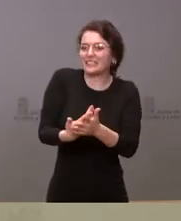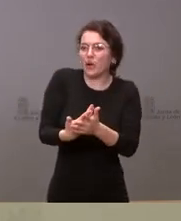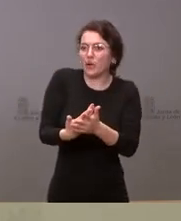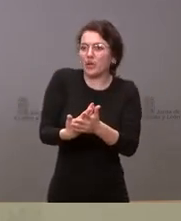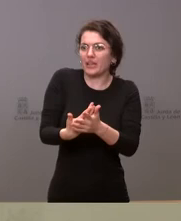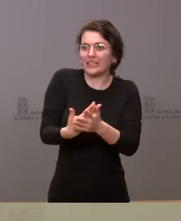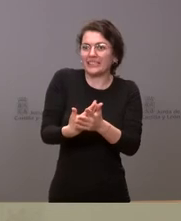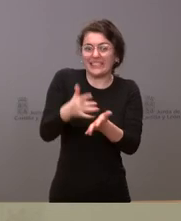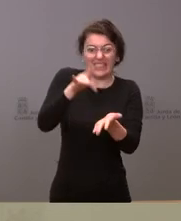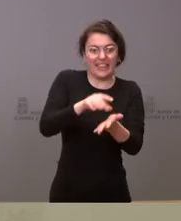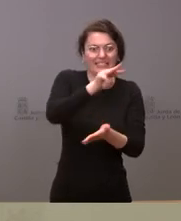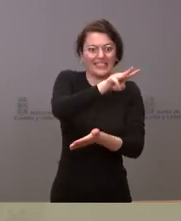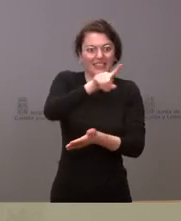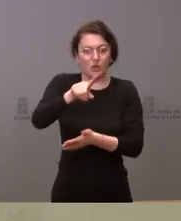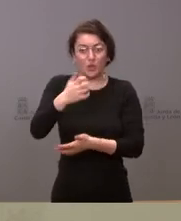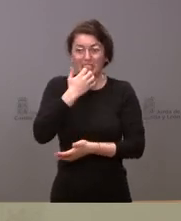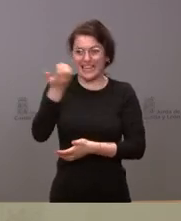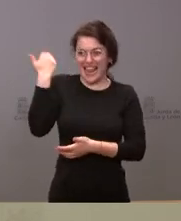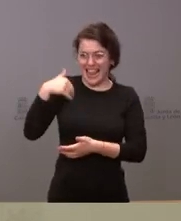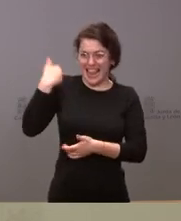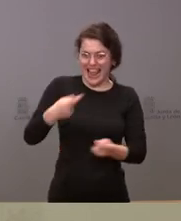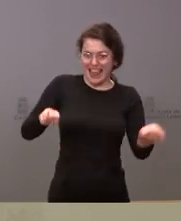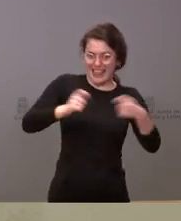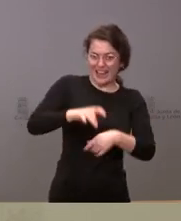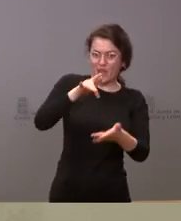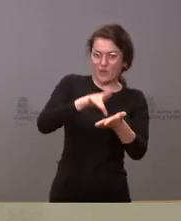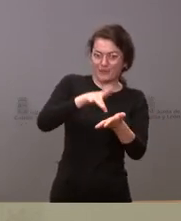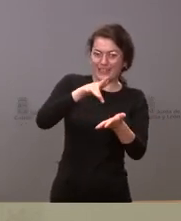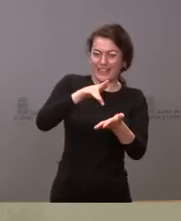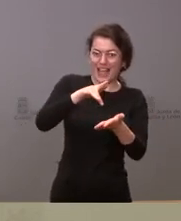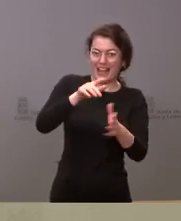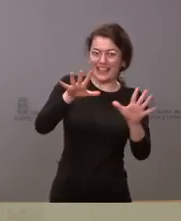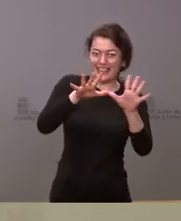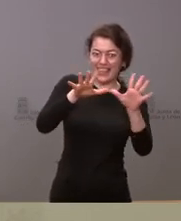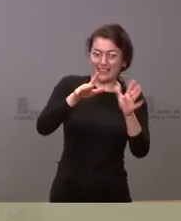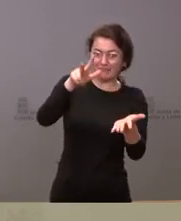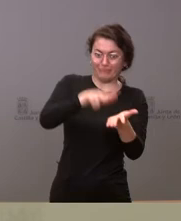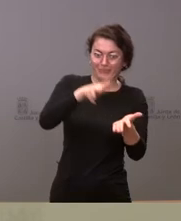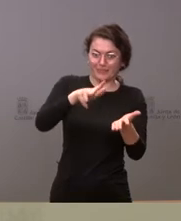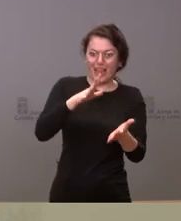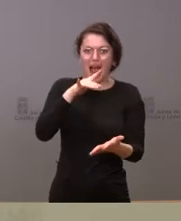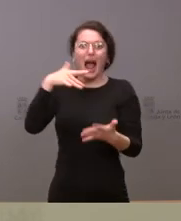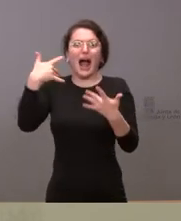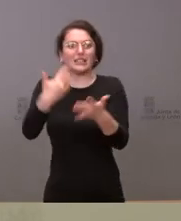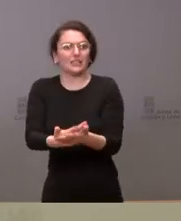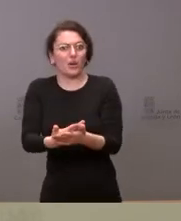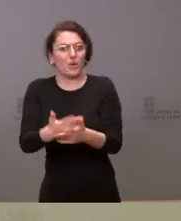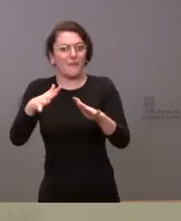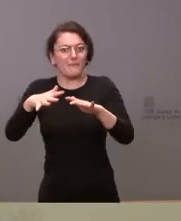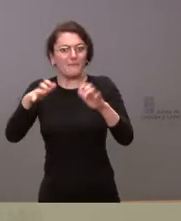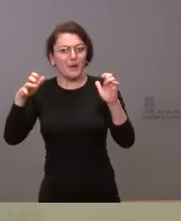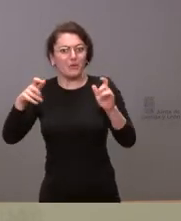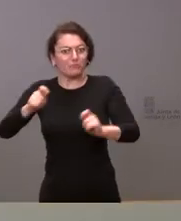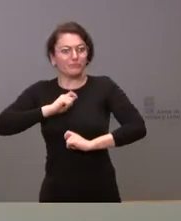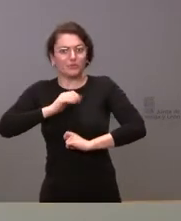cerrado en base a ese programa de investidura no se haya convocado todavía el pleno para que Castilla y León tenga ya un gobierno para trabajar?